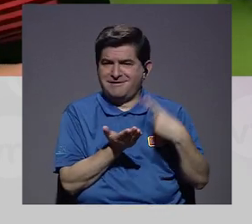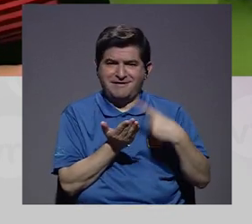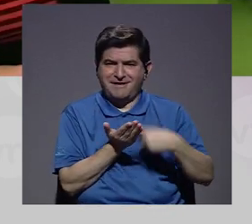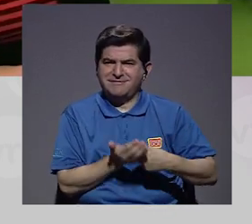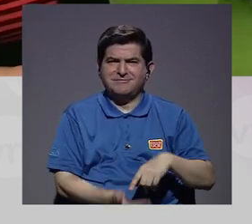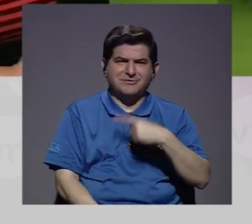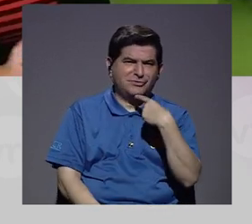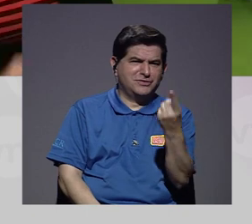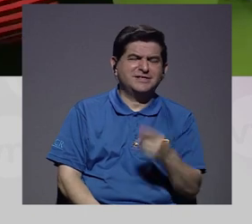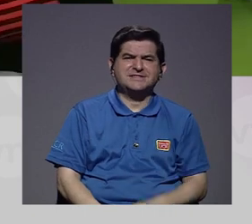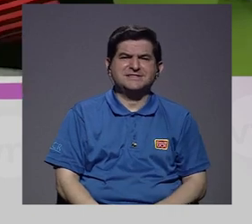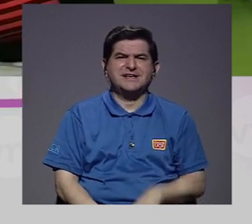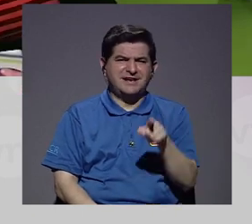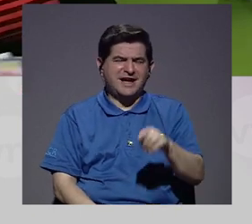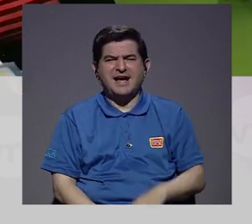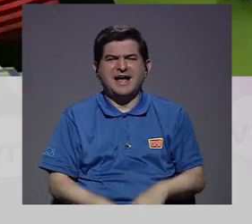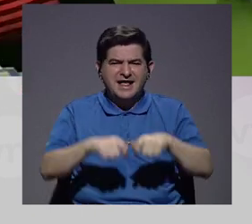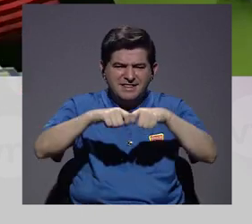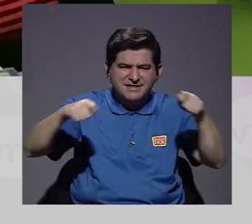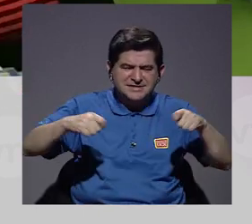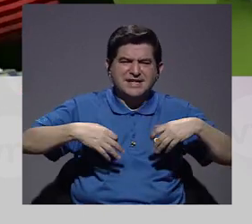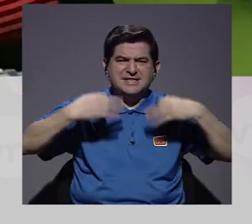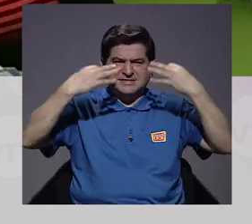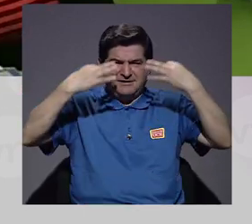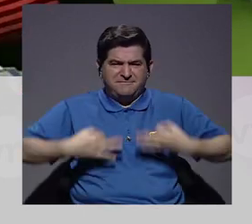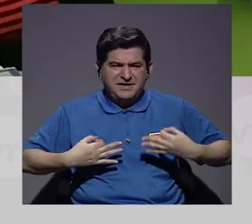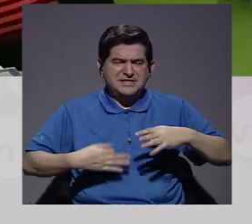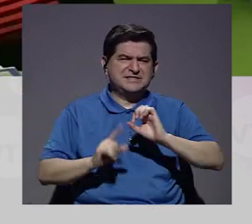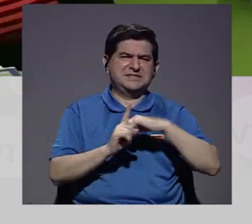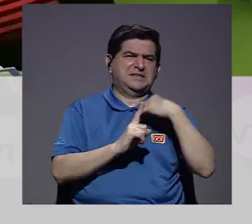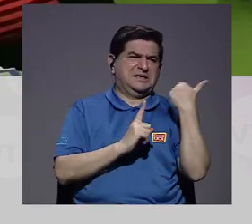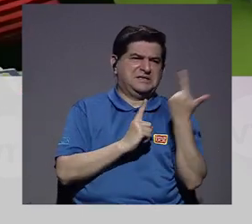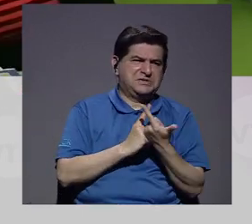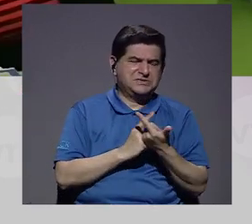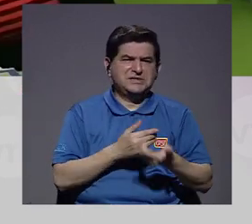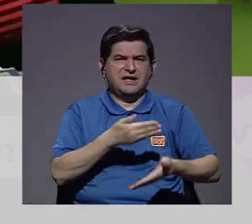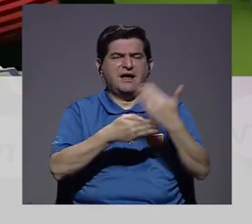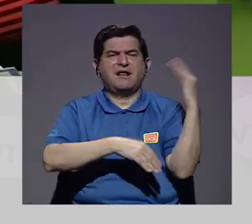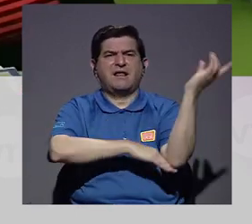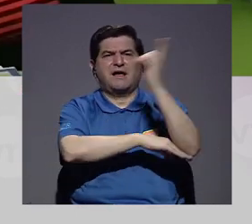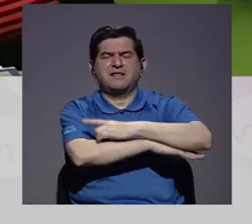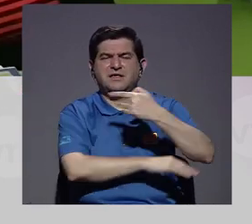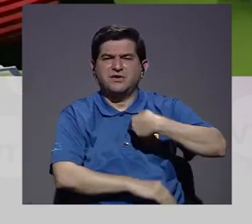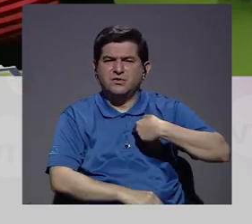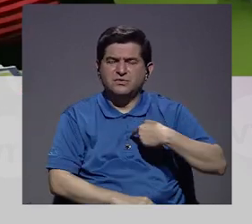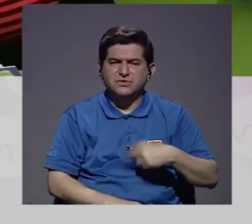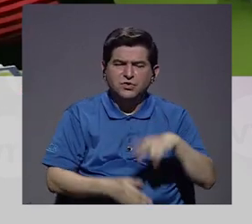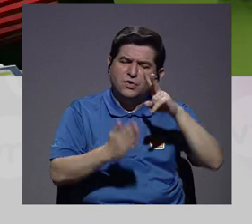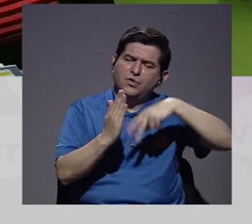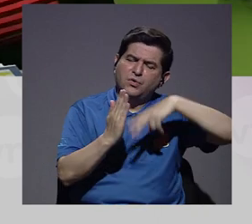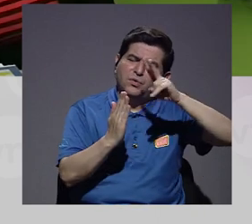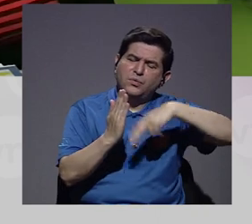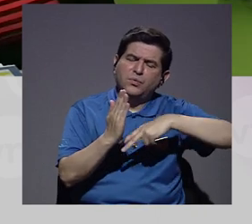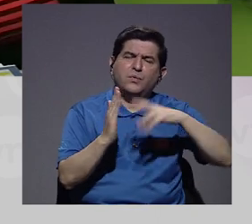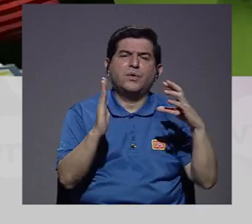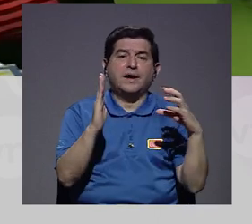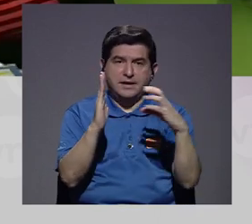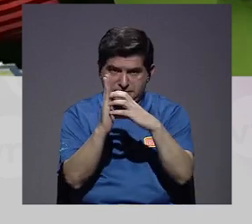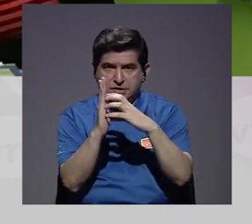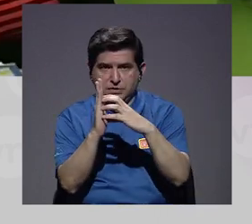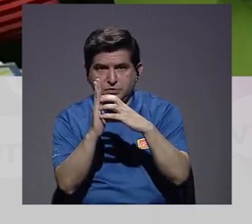debates sobre cómo decir distancia física, distancia social. Hace unos días leía un